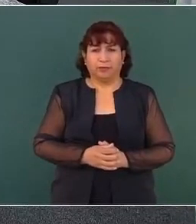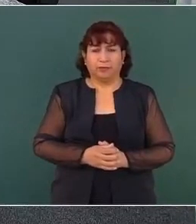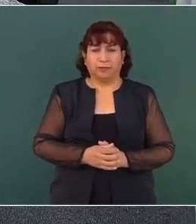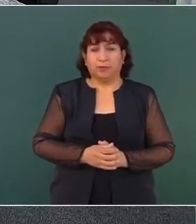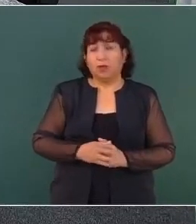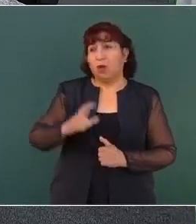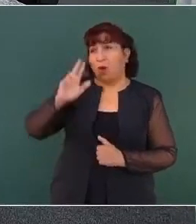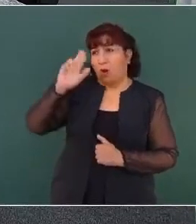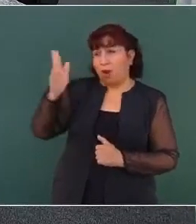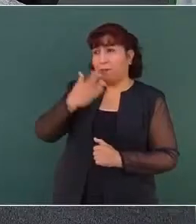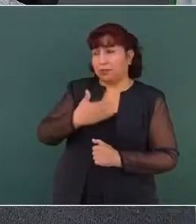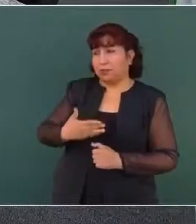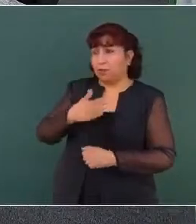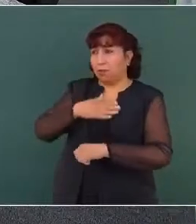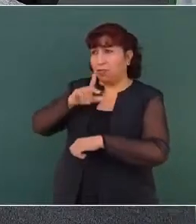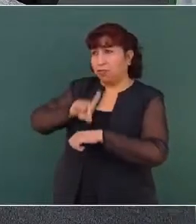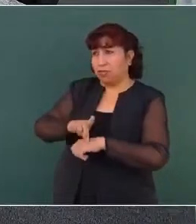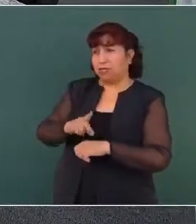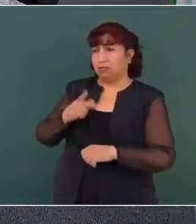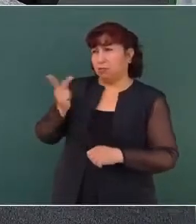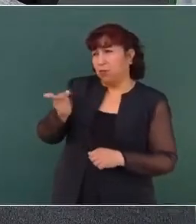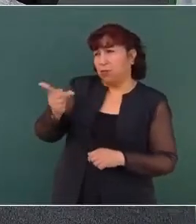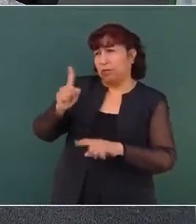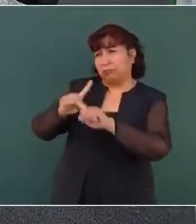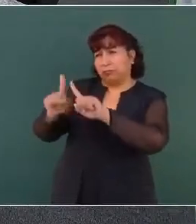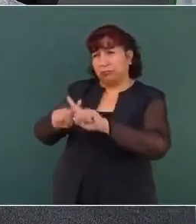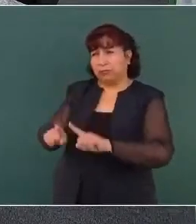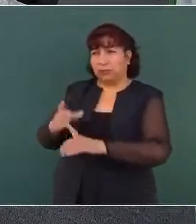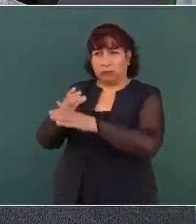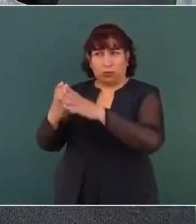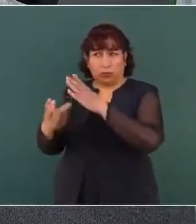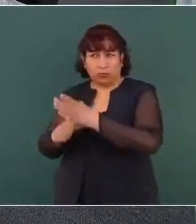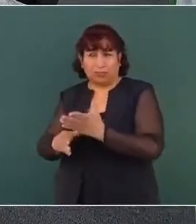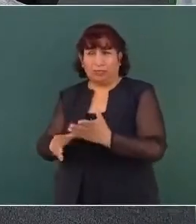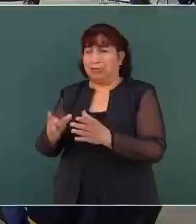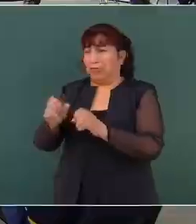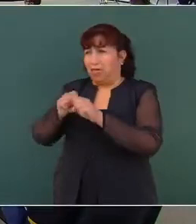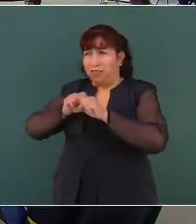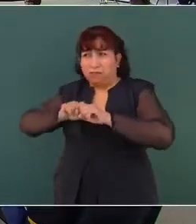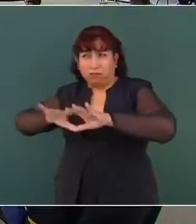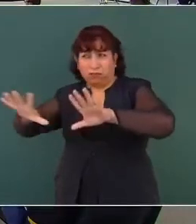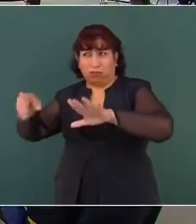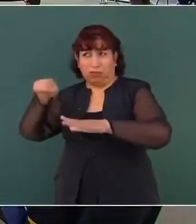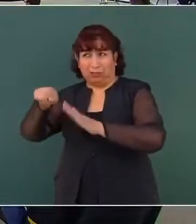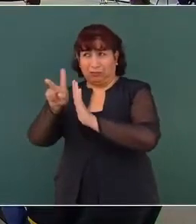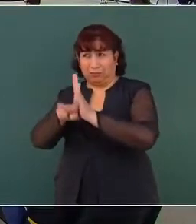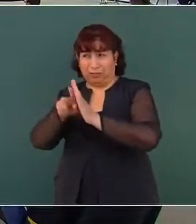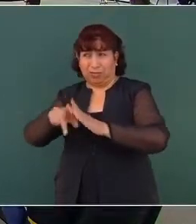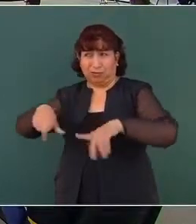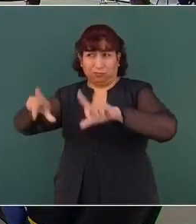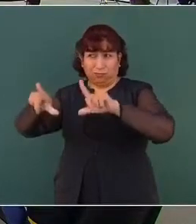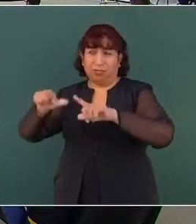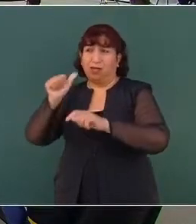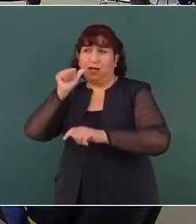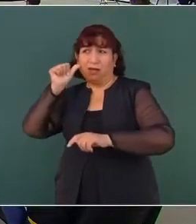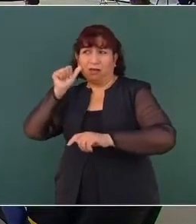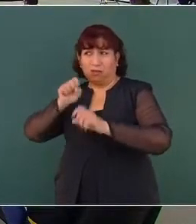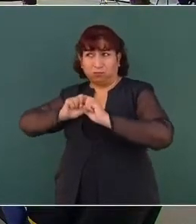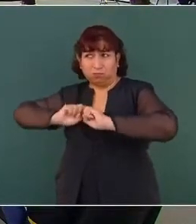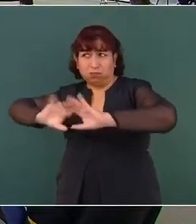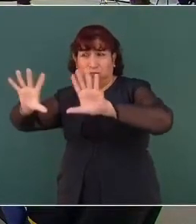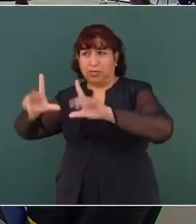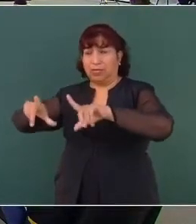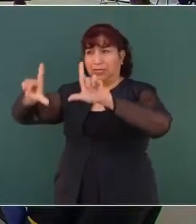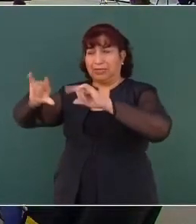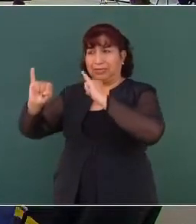Hola, presidente, buenos días. Preguntarle varias cosas. La difusión de estos videos que se hace ayer en un